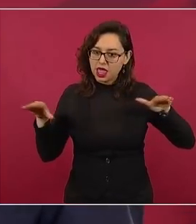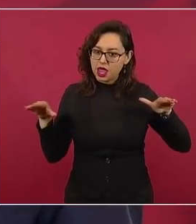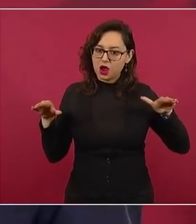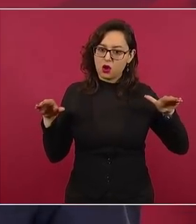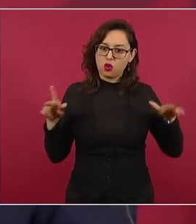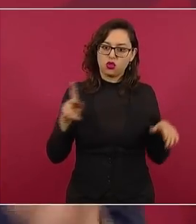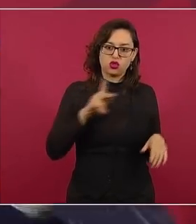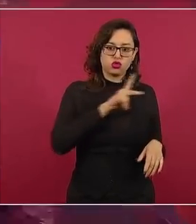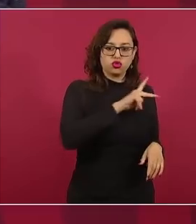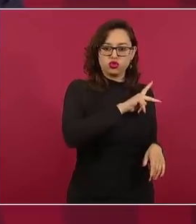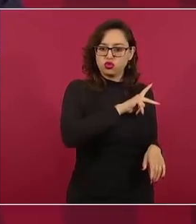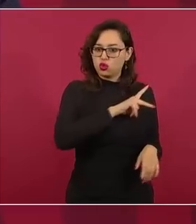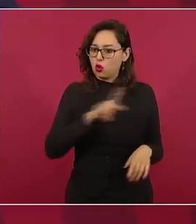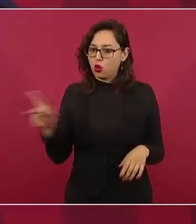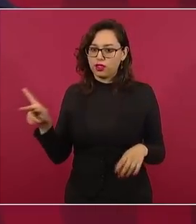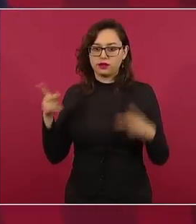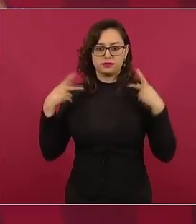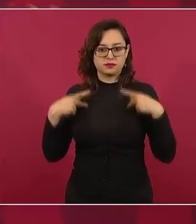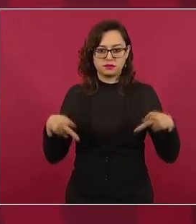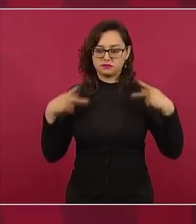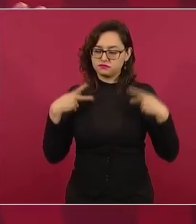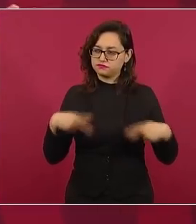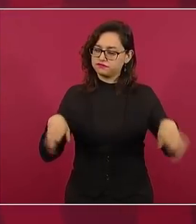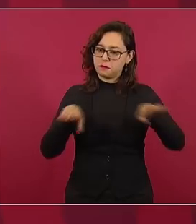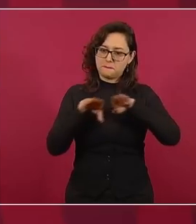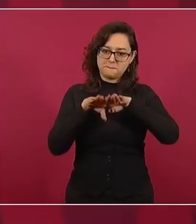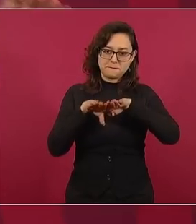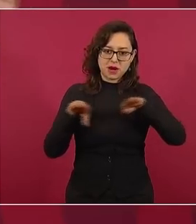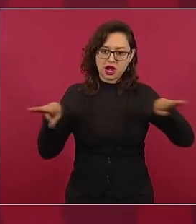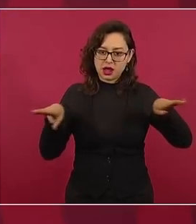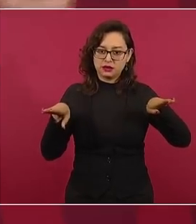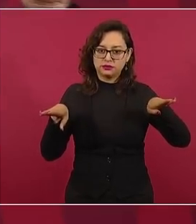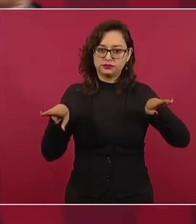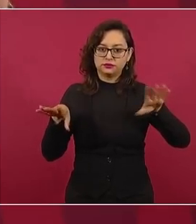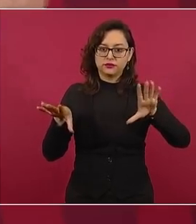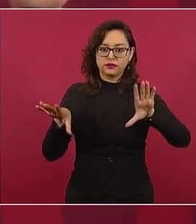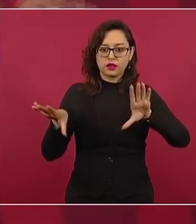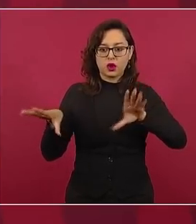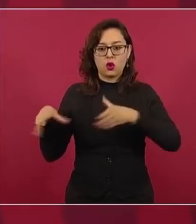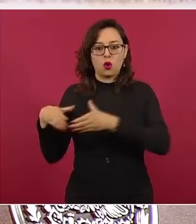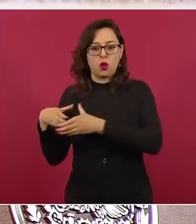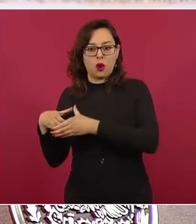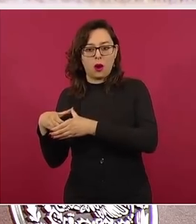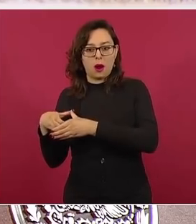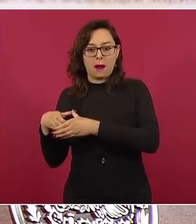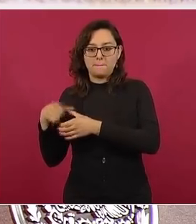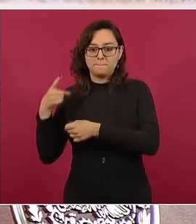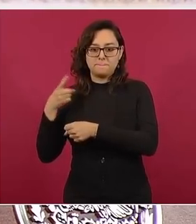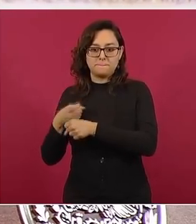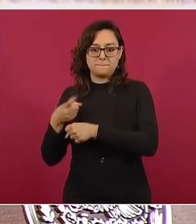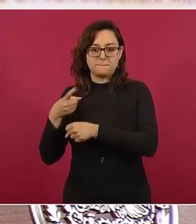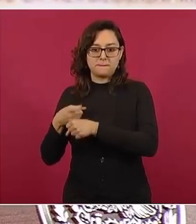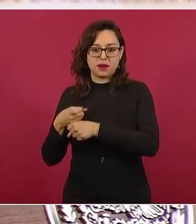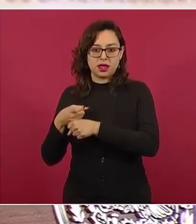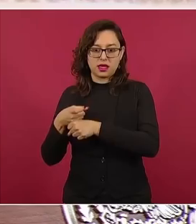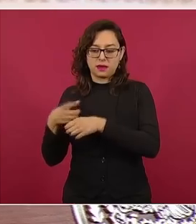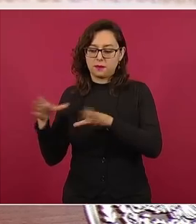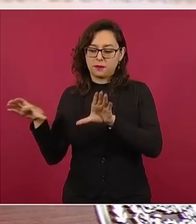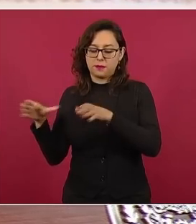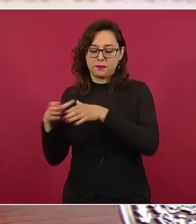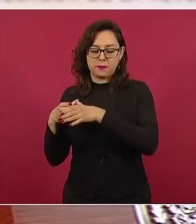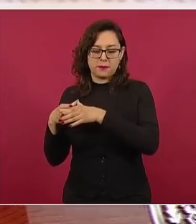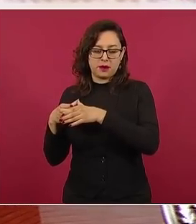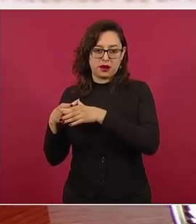Ya se acabó de que se va a basificar primero al